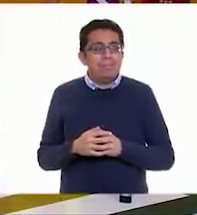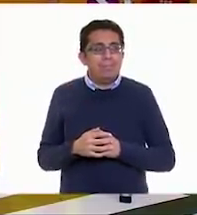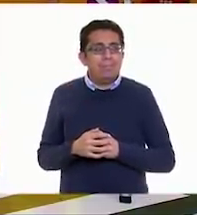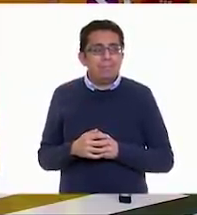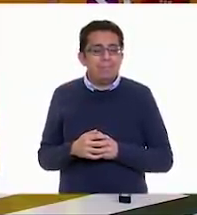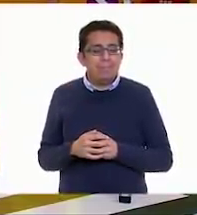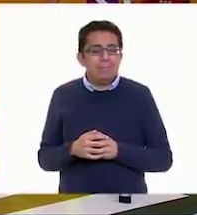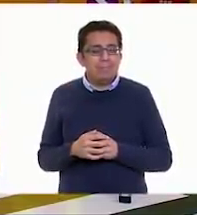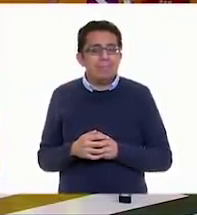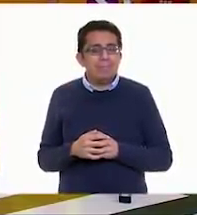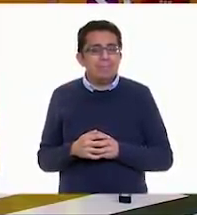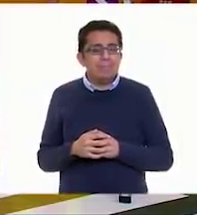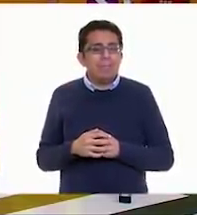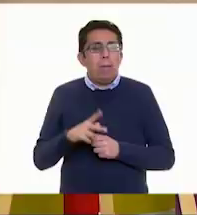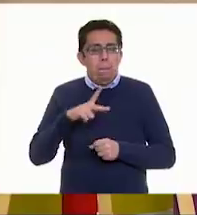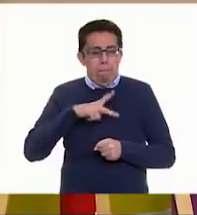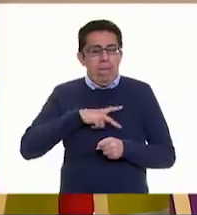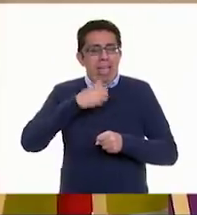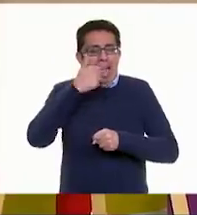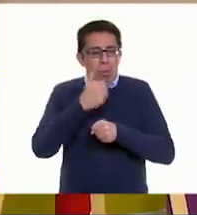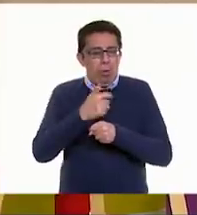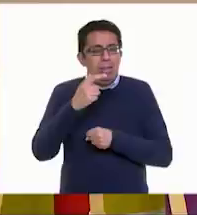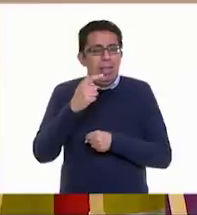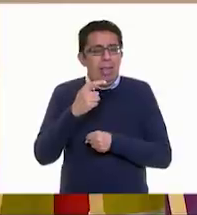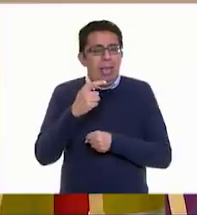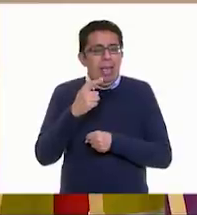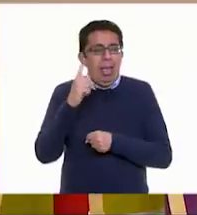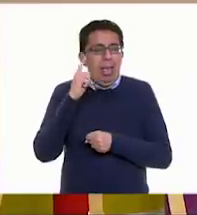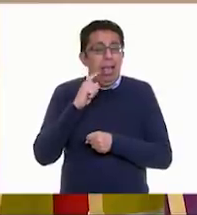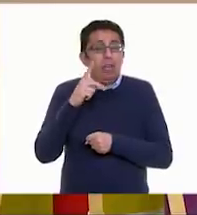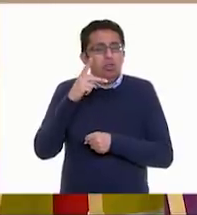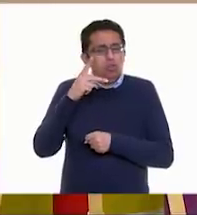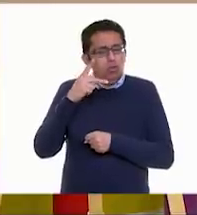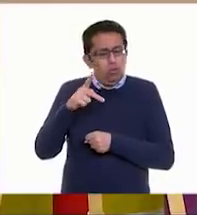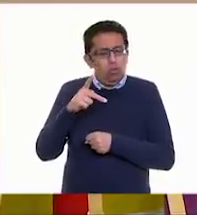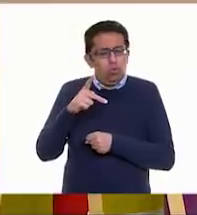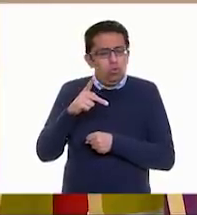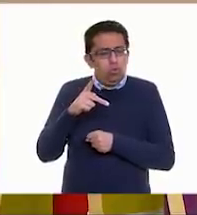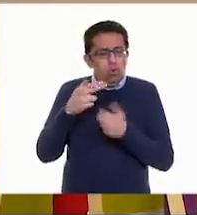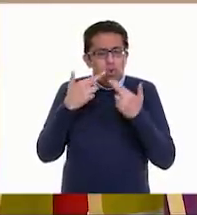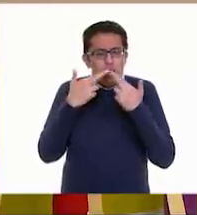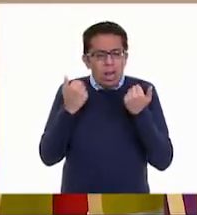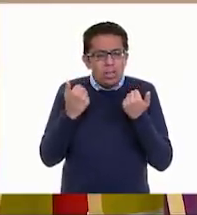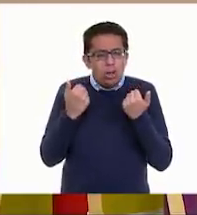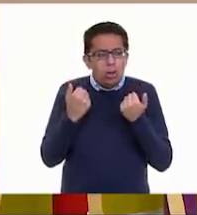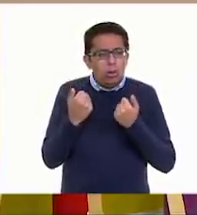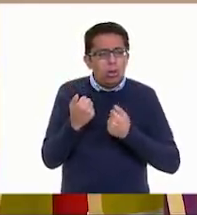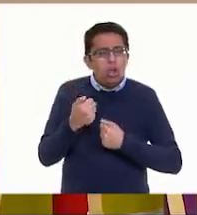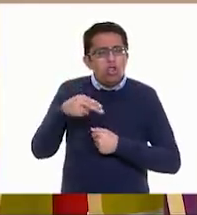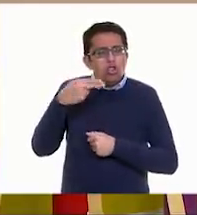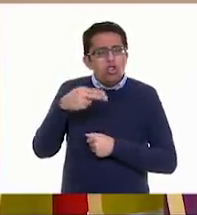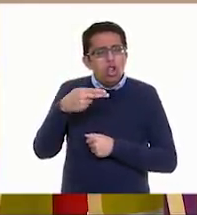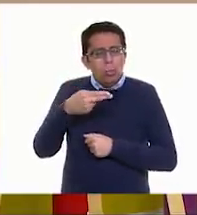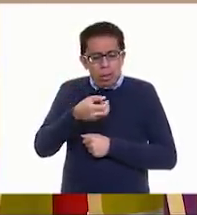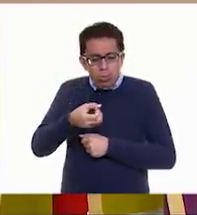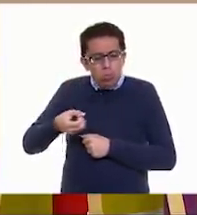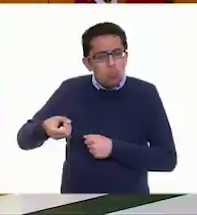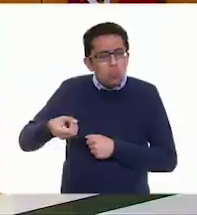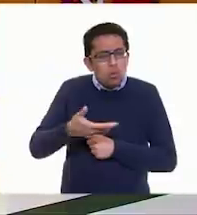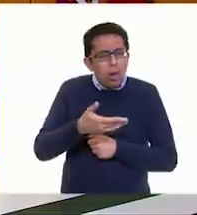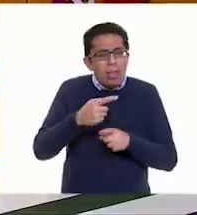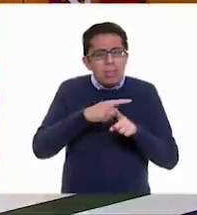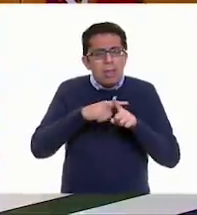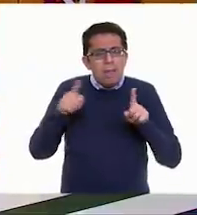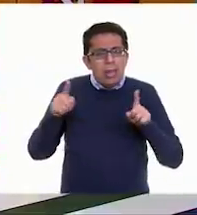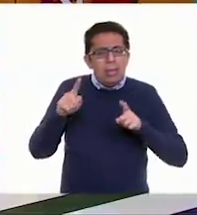Exacto. Mi abuelita en su rancho les llama conitos a los guajolotes. ¿Cómo? Conitos. Vamos a anotarlo.